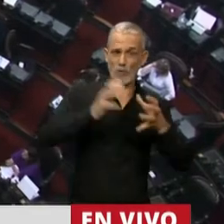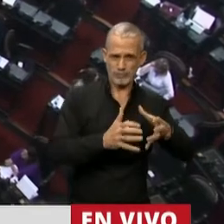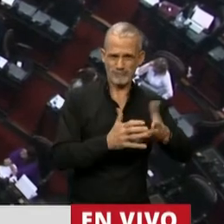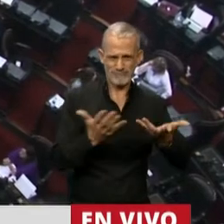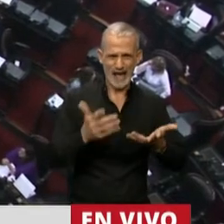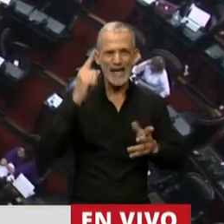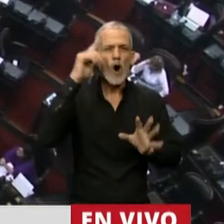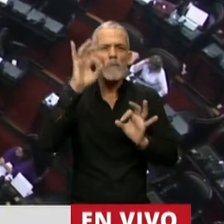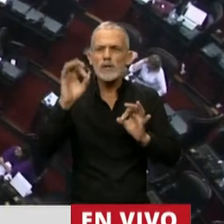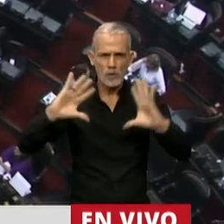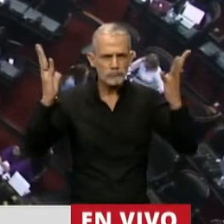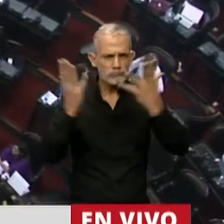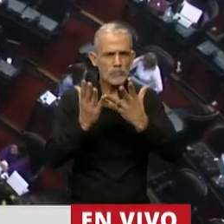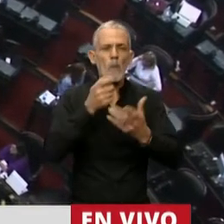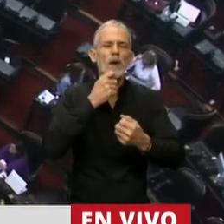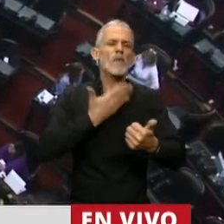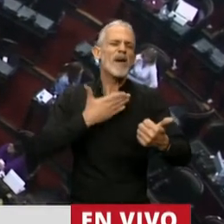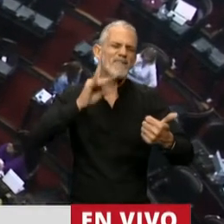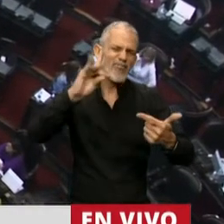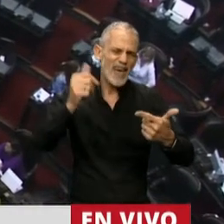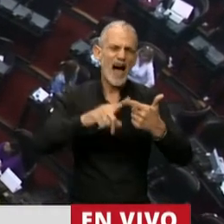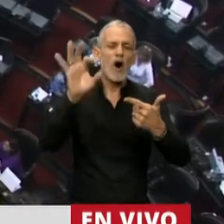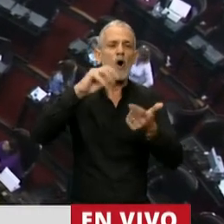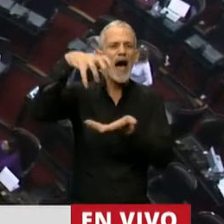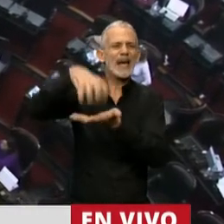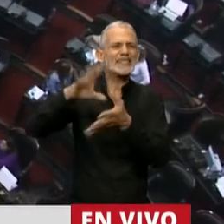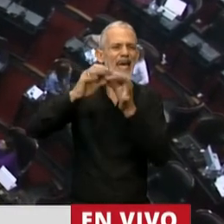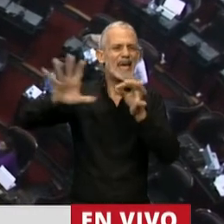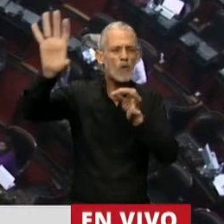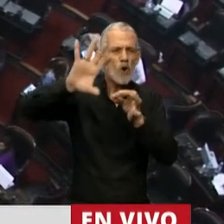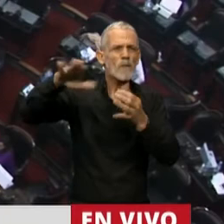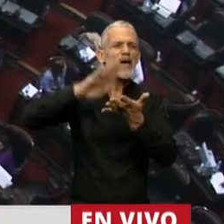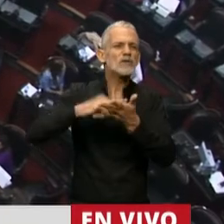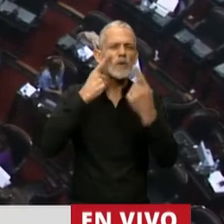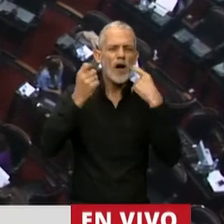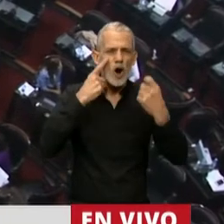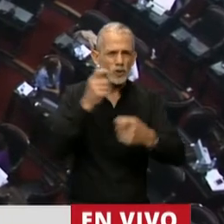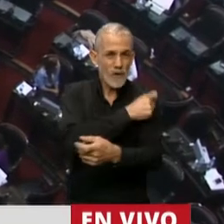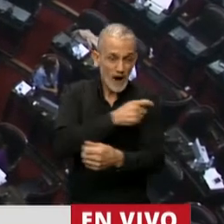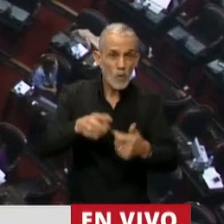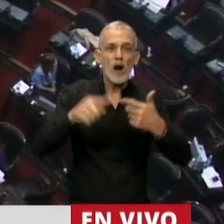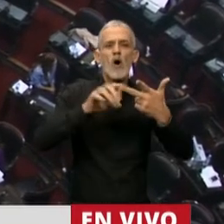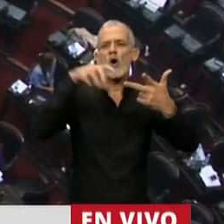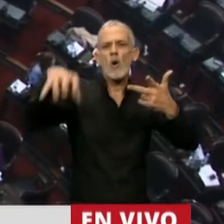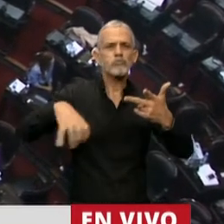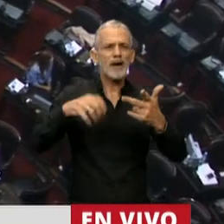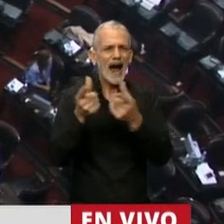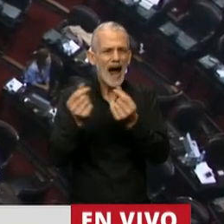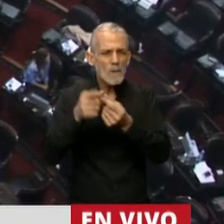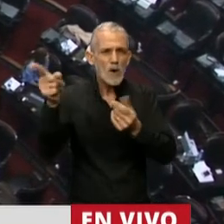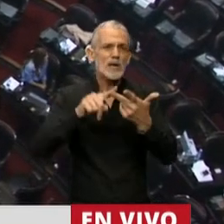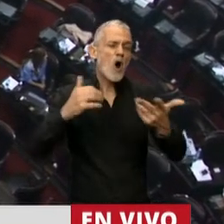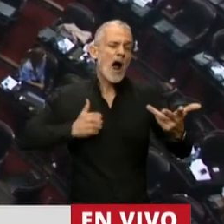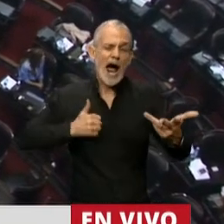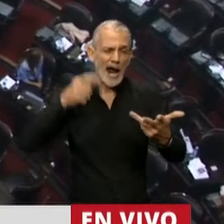de mucho peso como puede ser la FDA o la Agencia Europea de Regulación o la Agencia Japonesa o